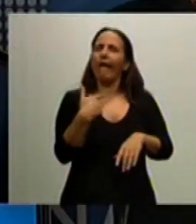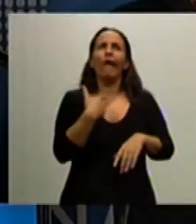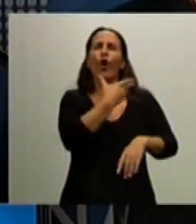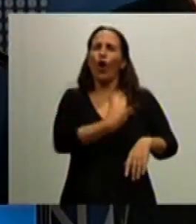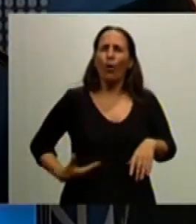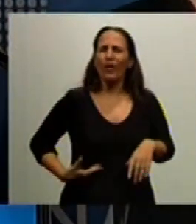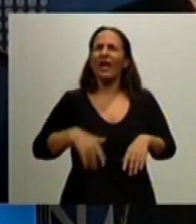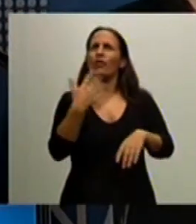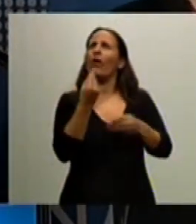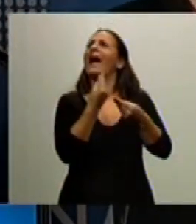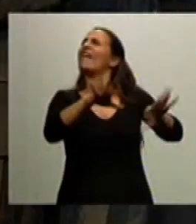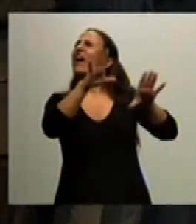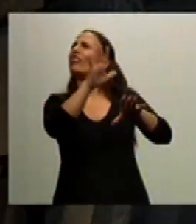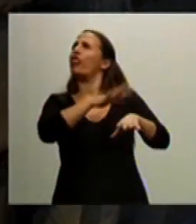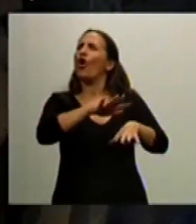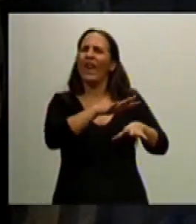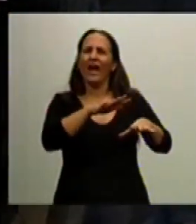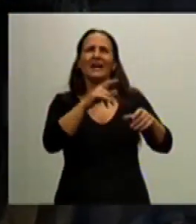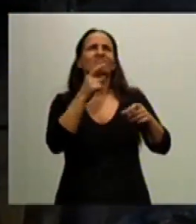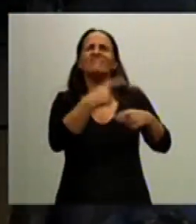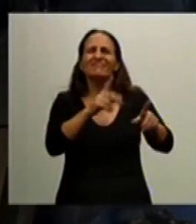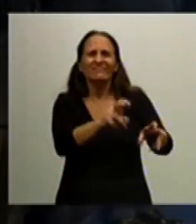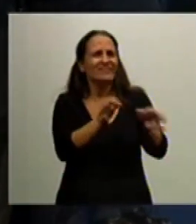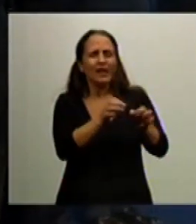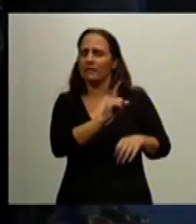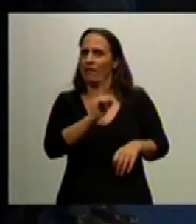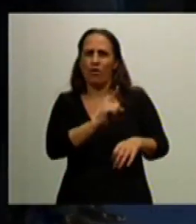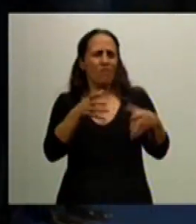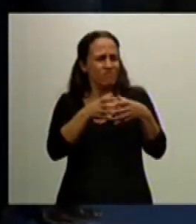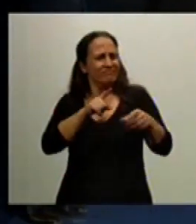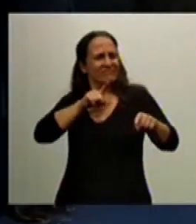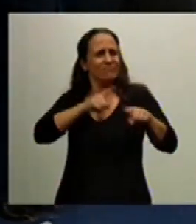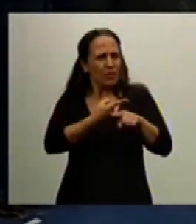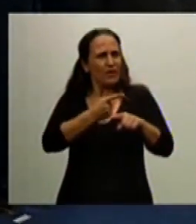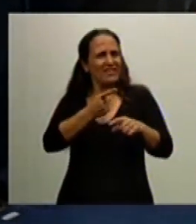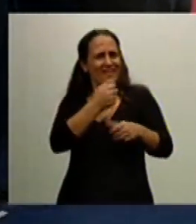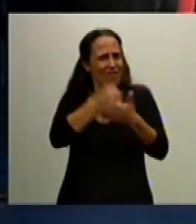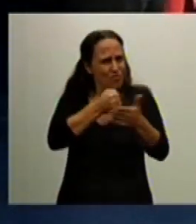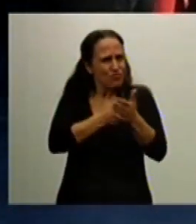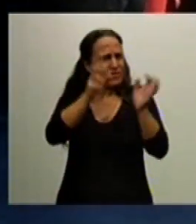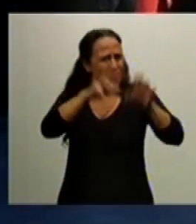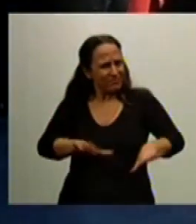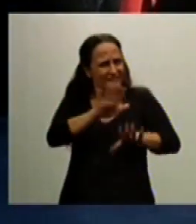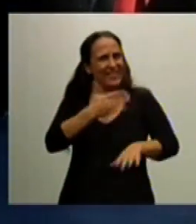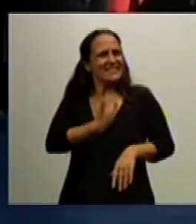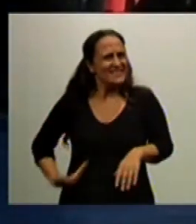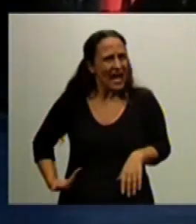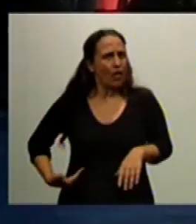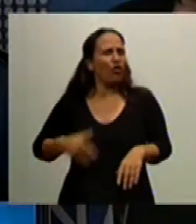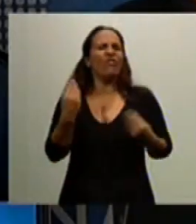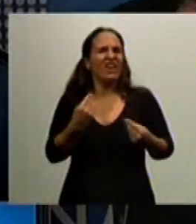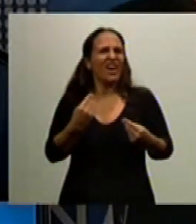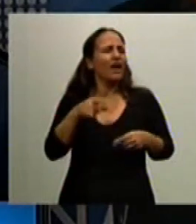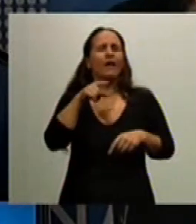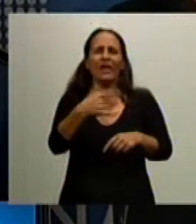gobierno lo que constituye sin lugar a dudas una política de Estado y que es terminar con el